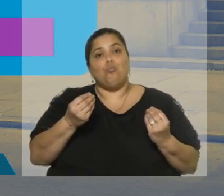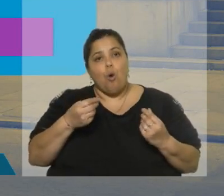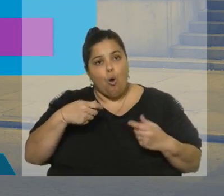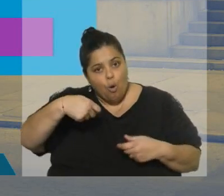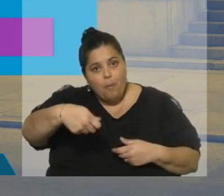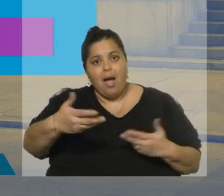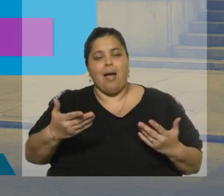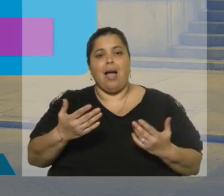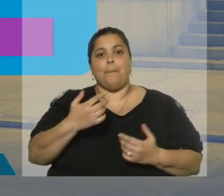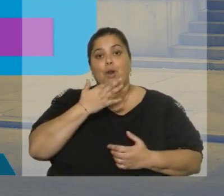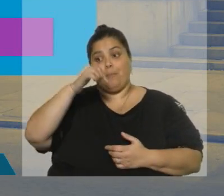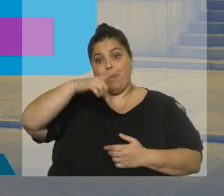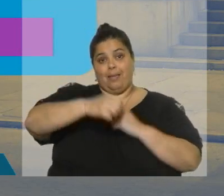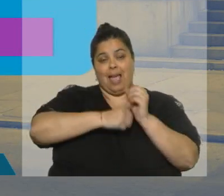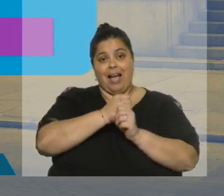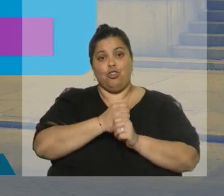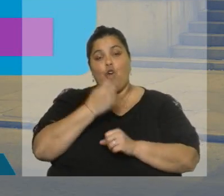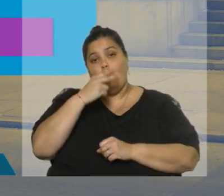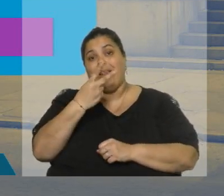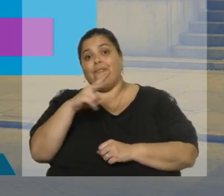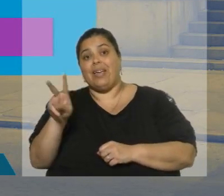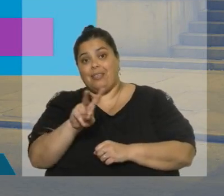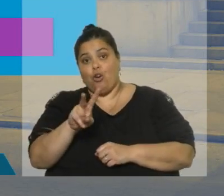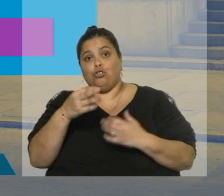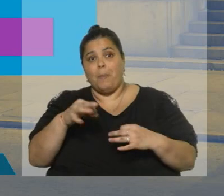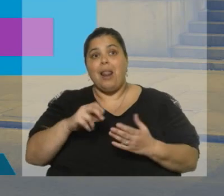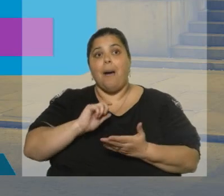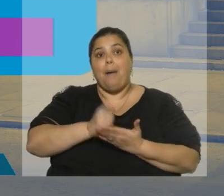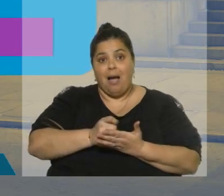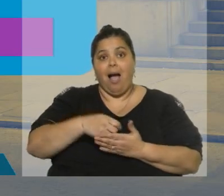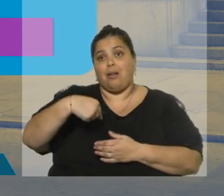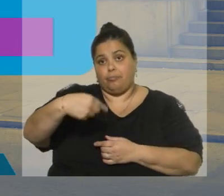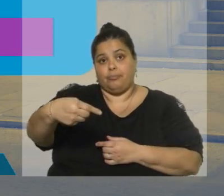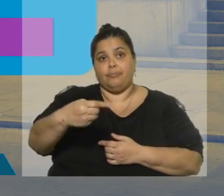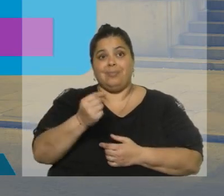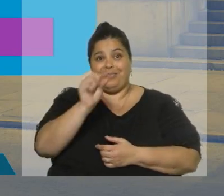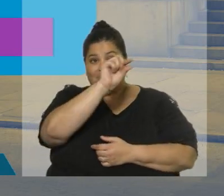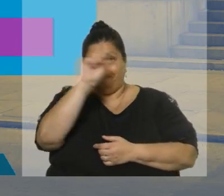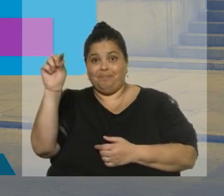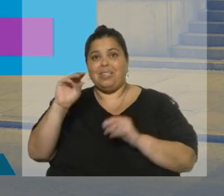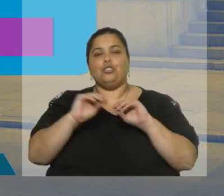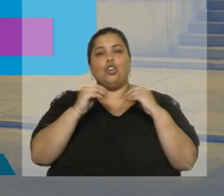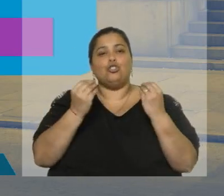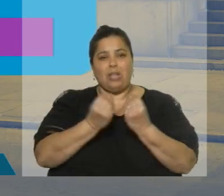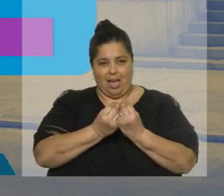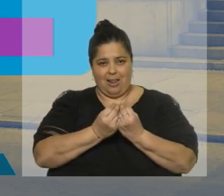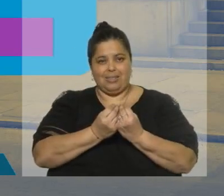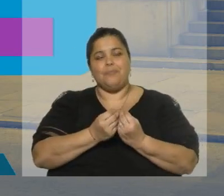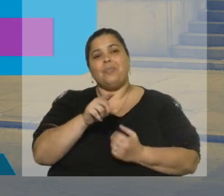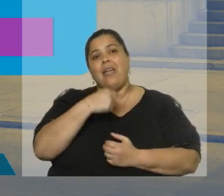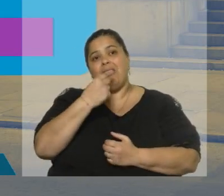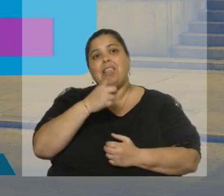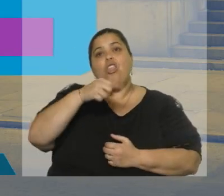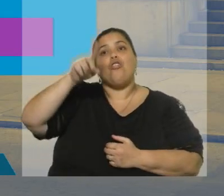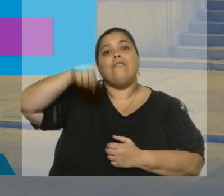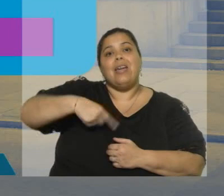Bueno, 2022. Para cubrir esas necesidades que se ven a la izquierda, en la barra negra son los totales, a la derecha están las fuentes